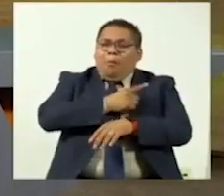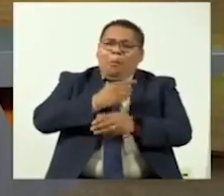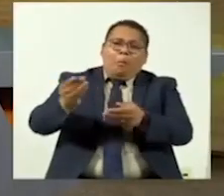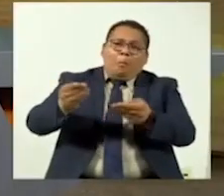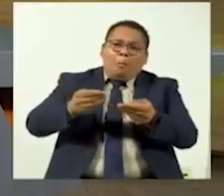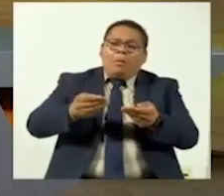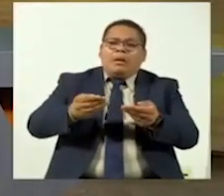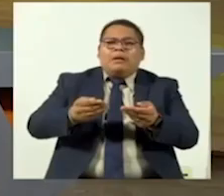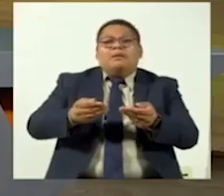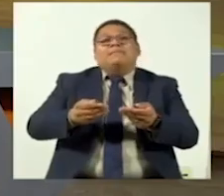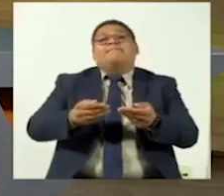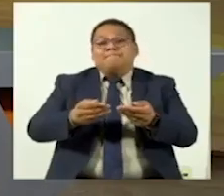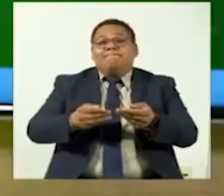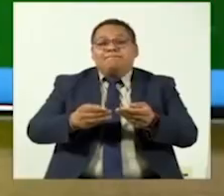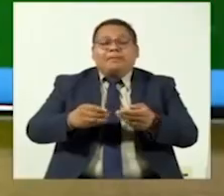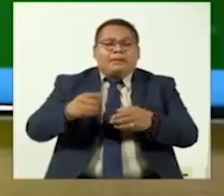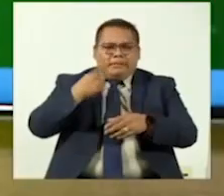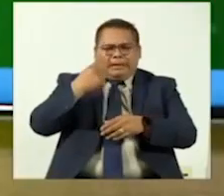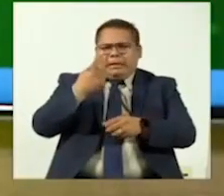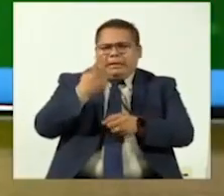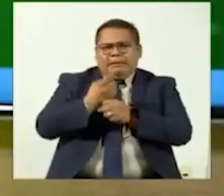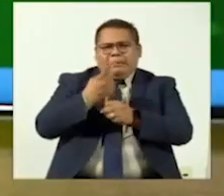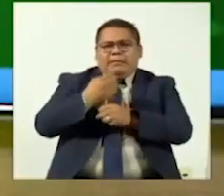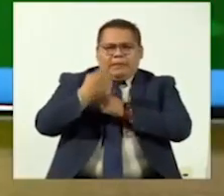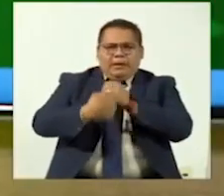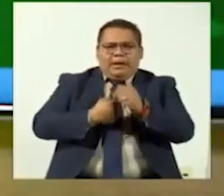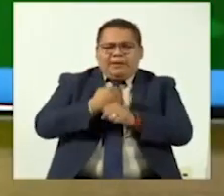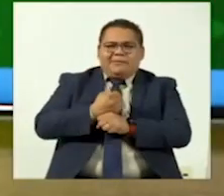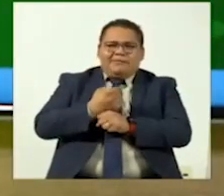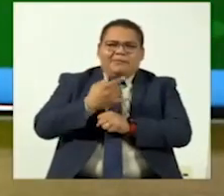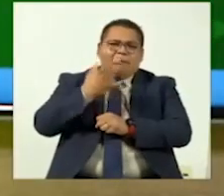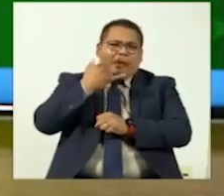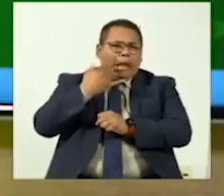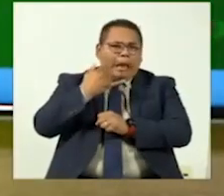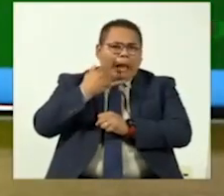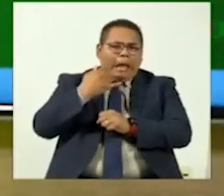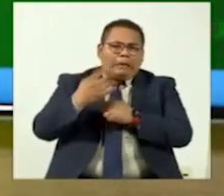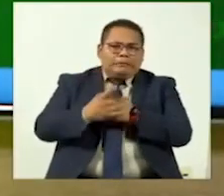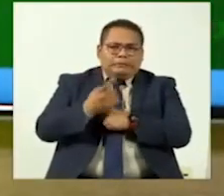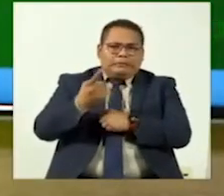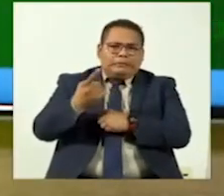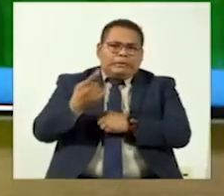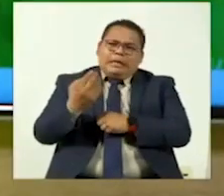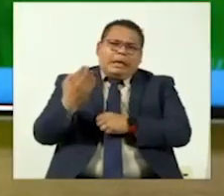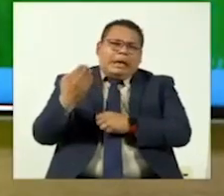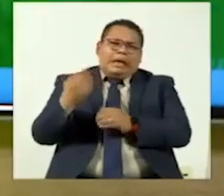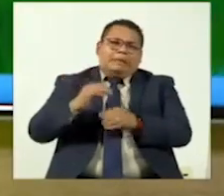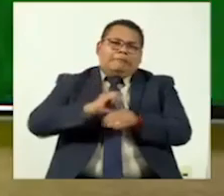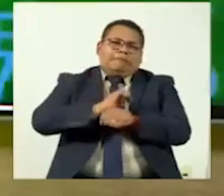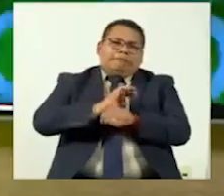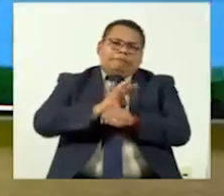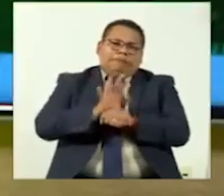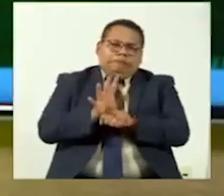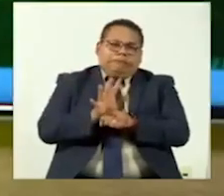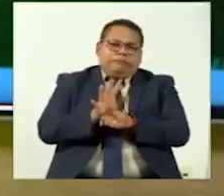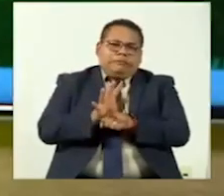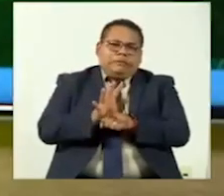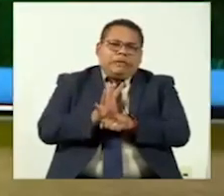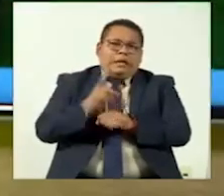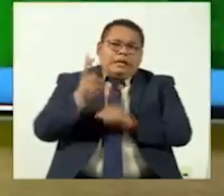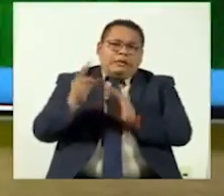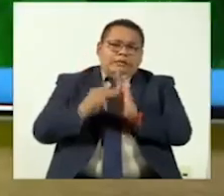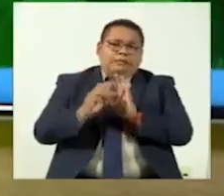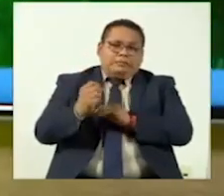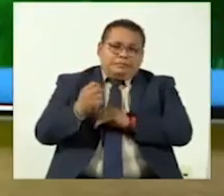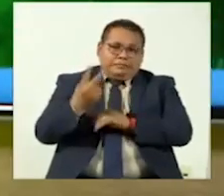definitivamente, pues, el primer año fue un poco extraño porque veníamos de la pandemia. De pandemia. Exacto, fue en 2022